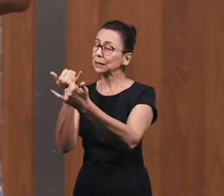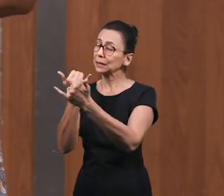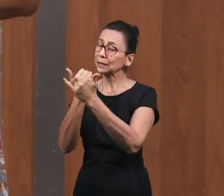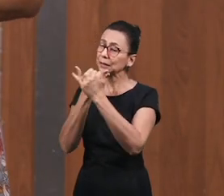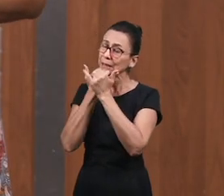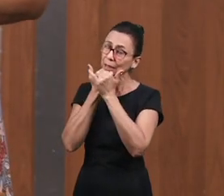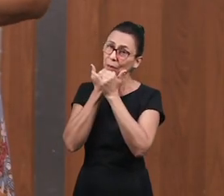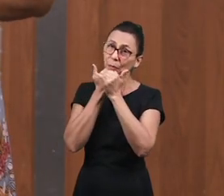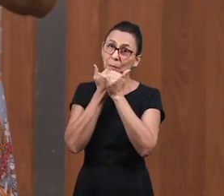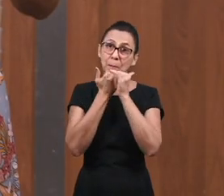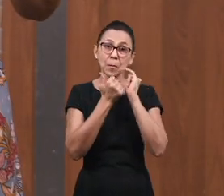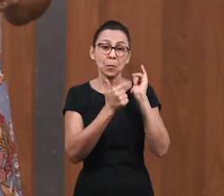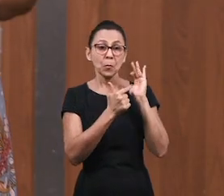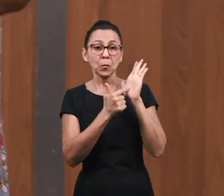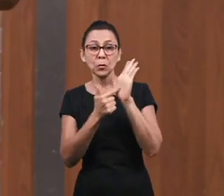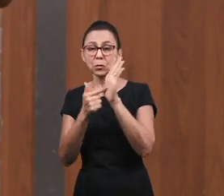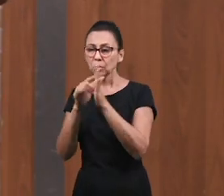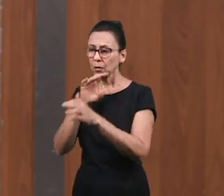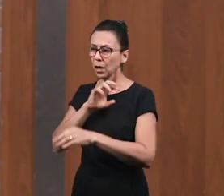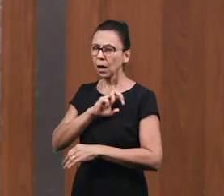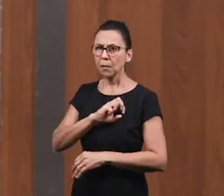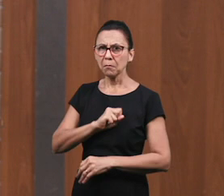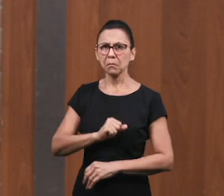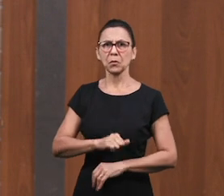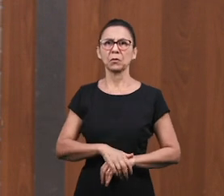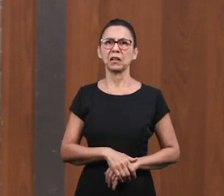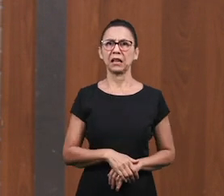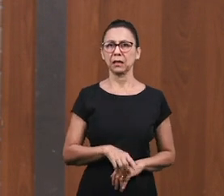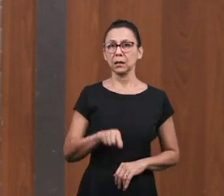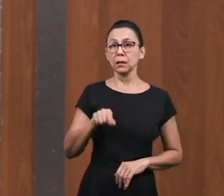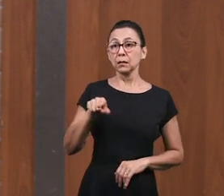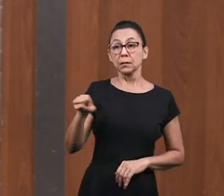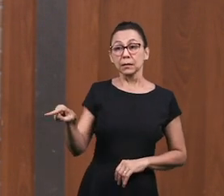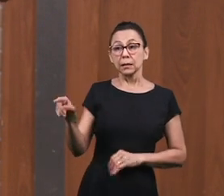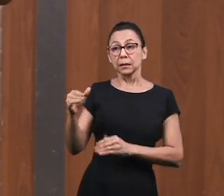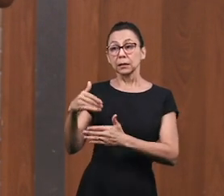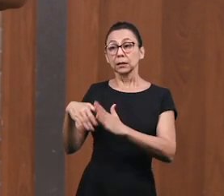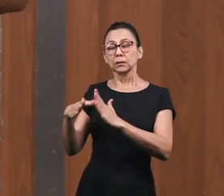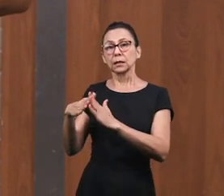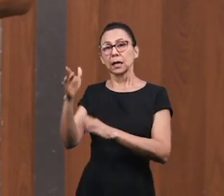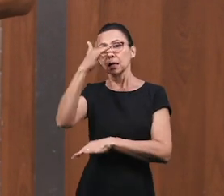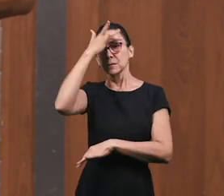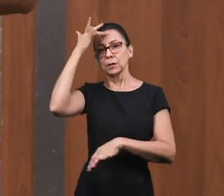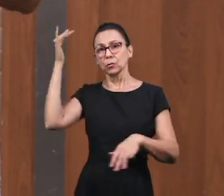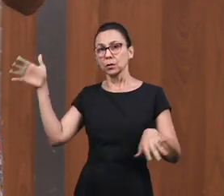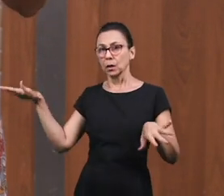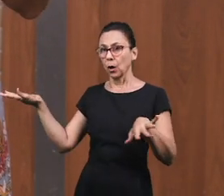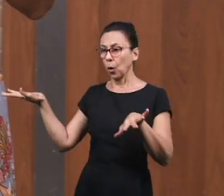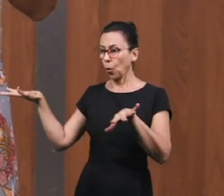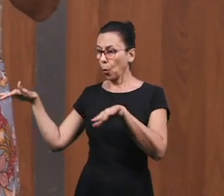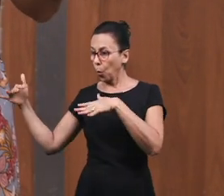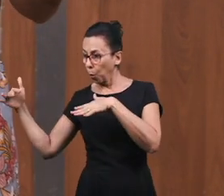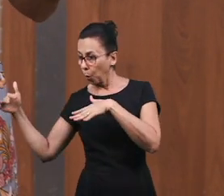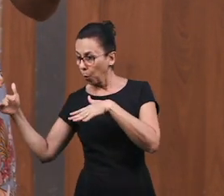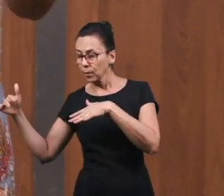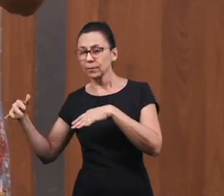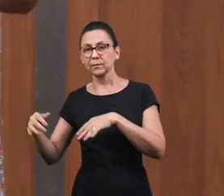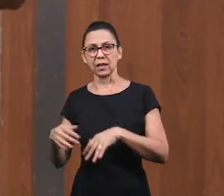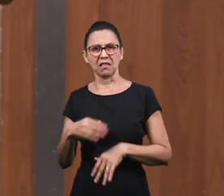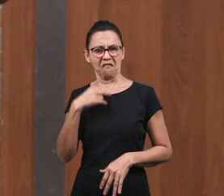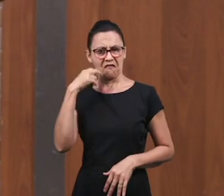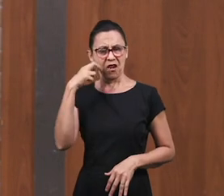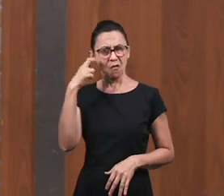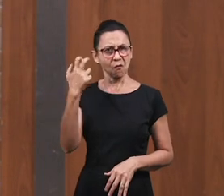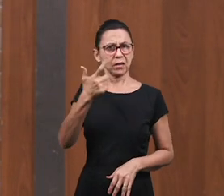Intermedios De llegar ahí Enfrente de personas Y demostrar su amor Y es así Que nosotros Debemos